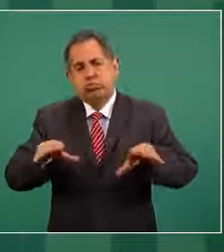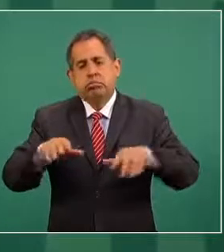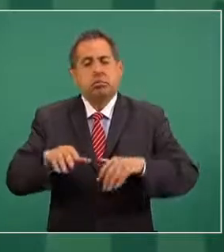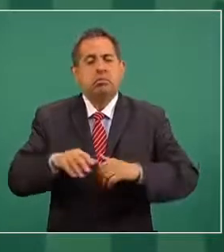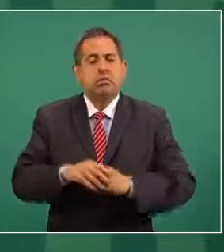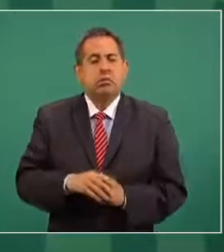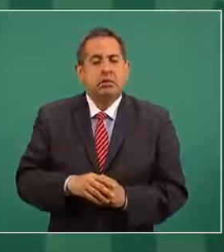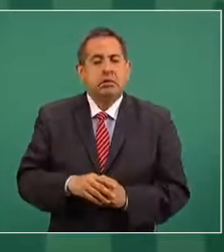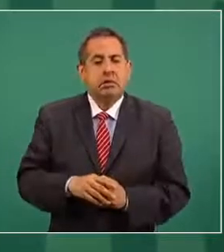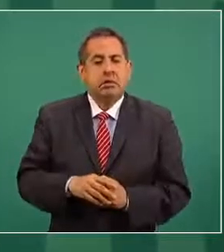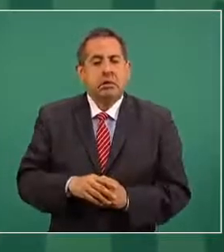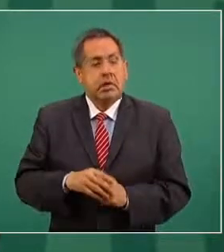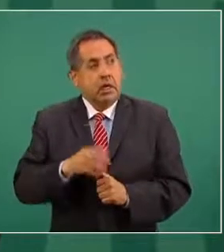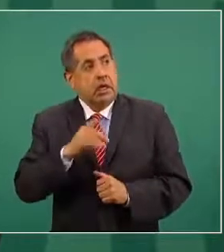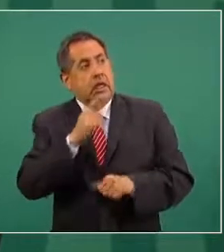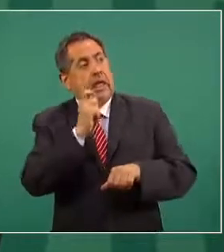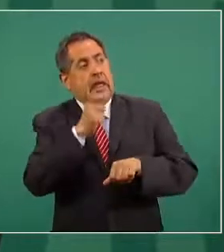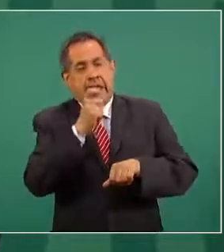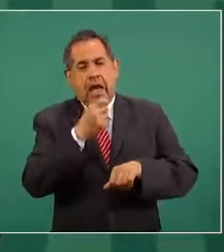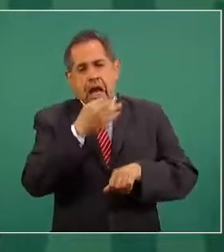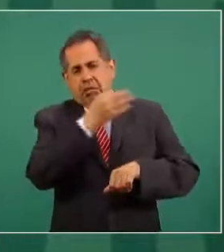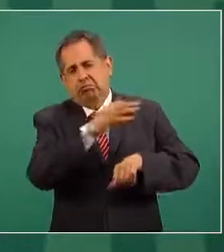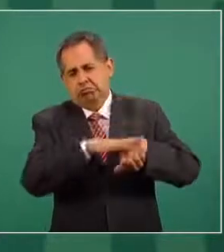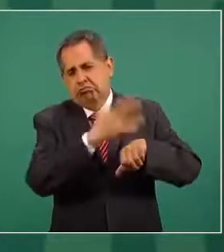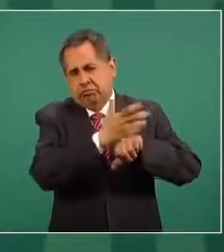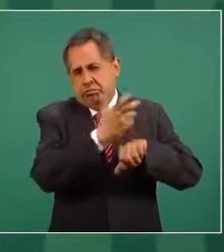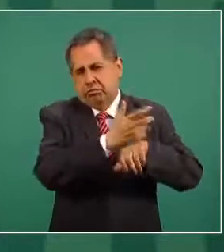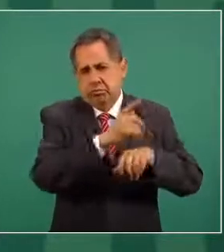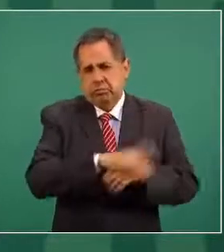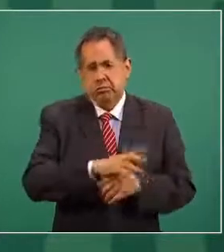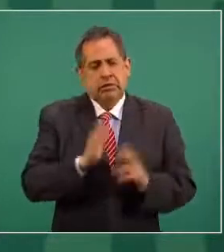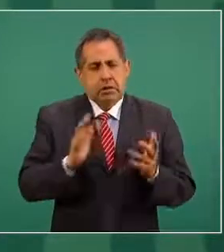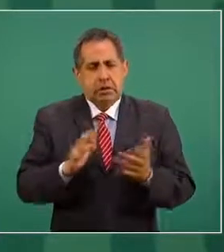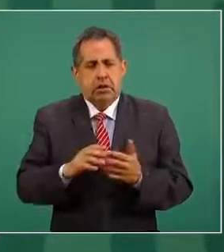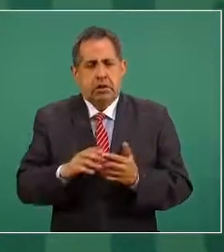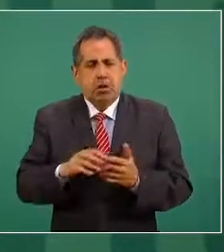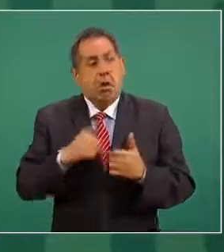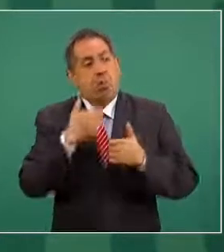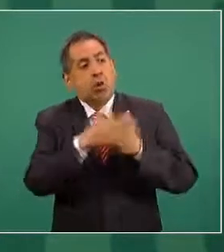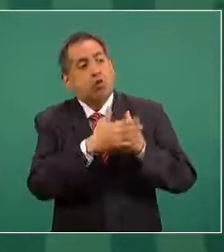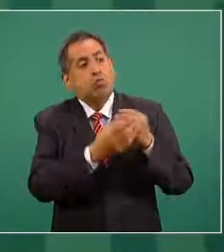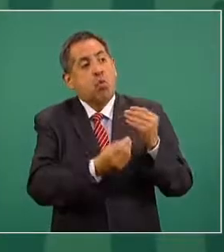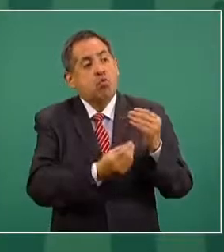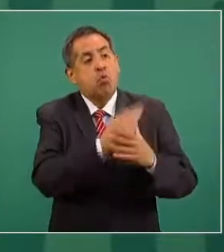de las autoridades de Estados Unidos también, seguramente ya será con el nuevo gobierno,